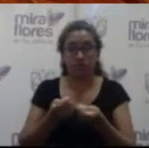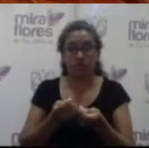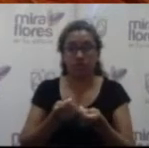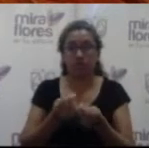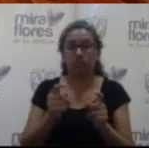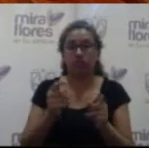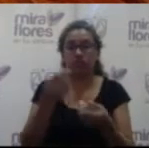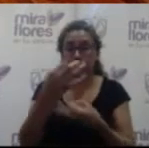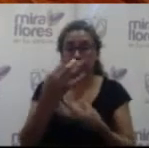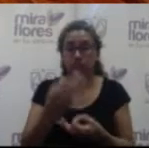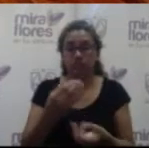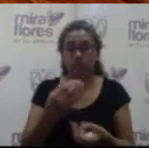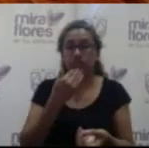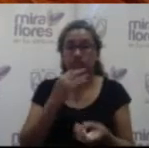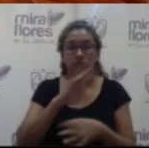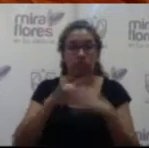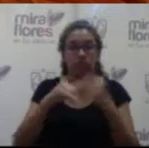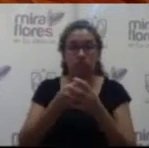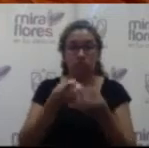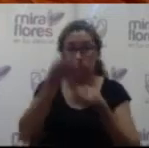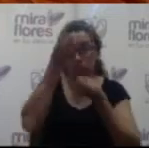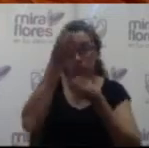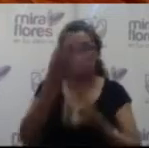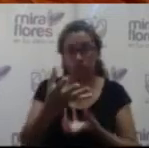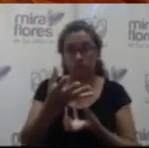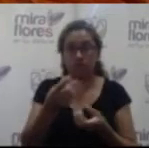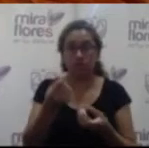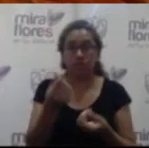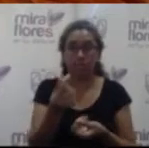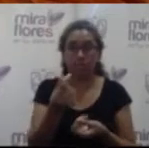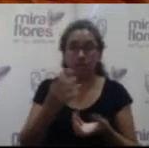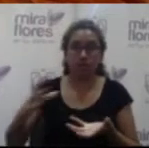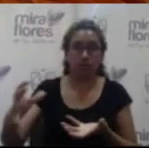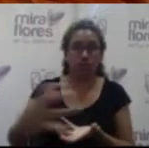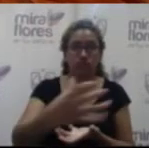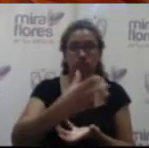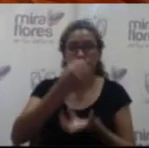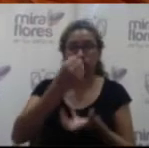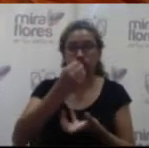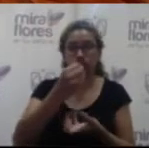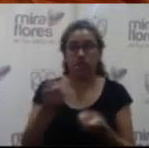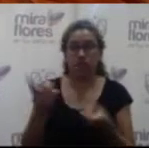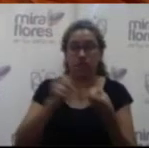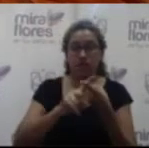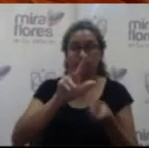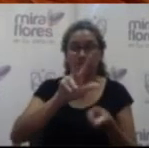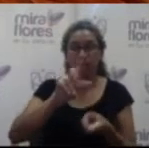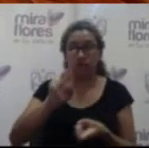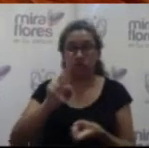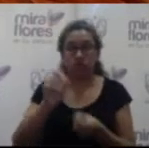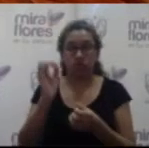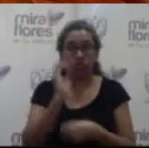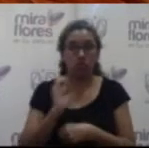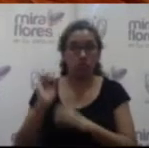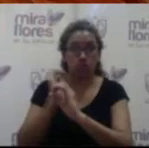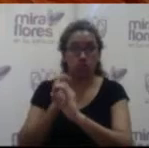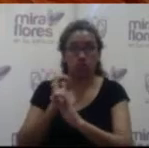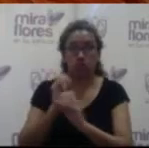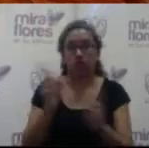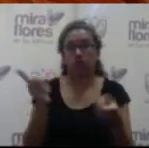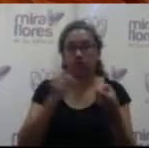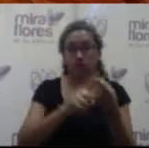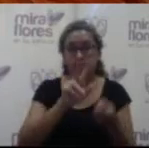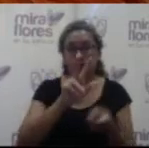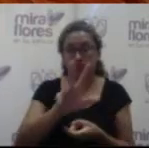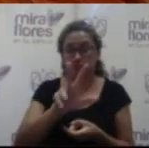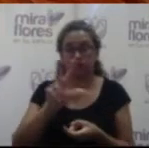los cuales informa sobre los resultados de recaudación al 31 de octubre y al 30 de noviembre del presente